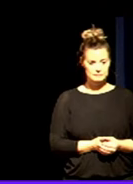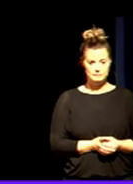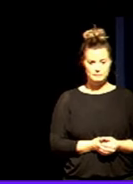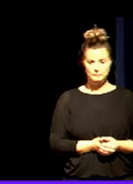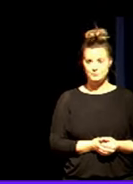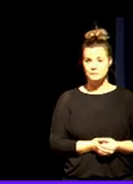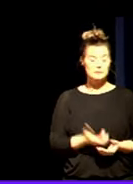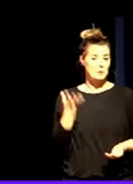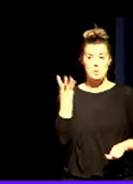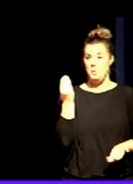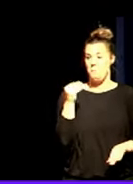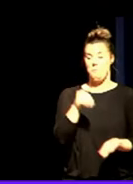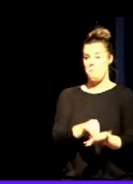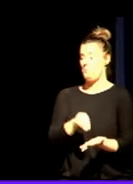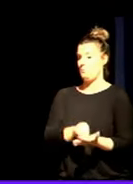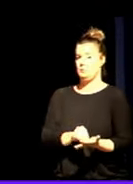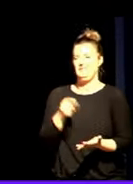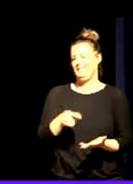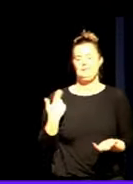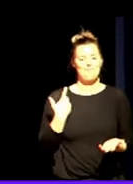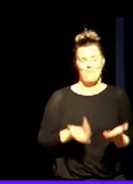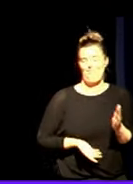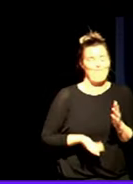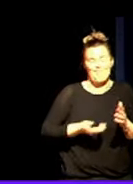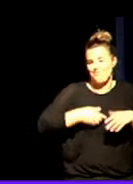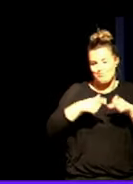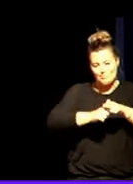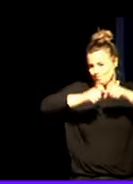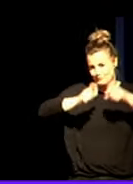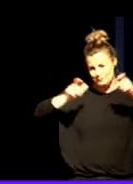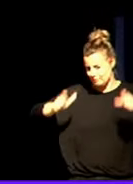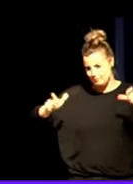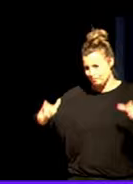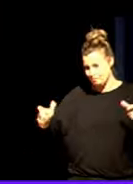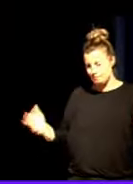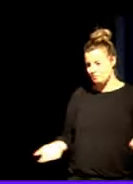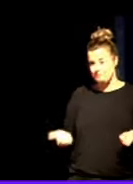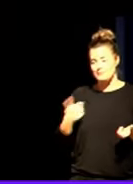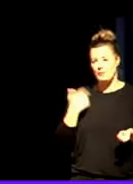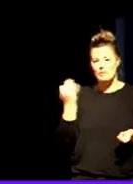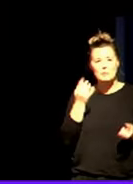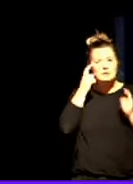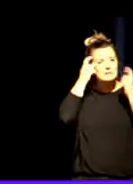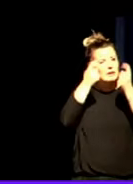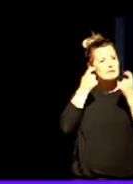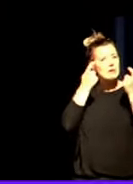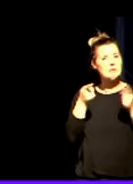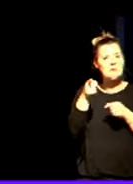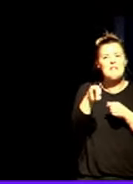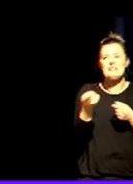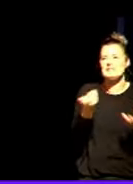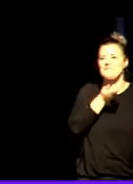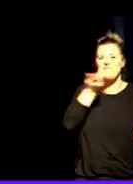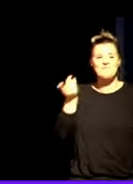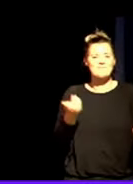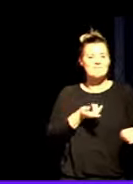Muchas veces en esto cada vez más tengo que intentar combatir ese mito esa creencia falsa de que